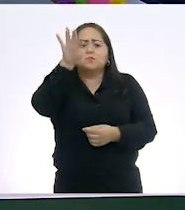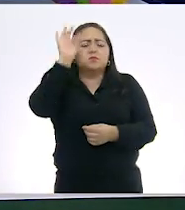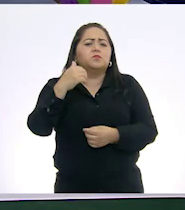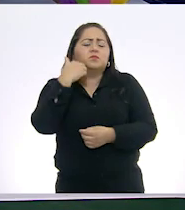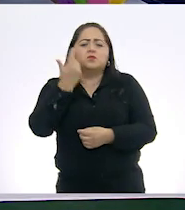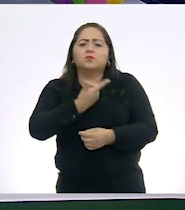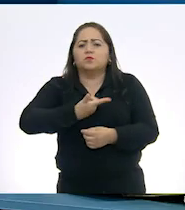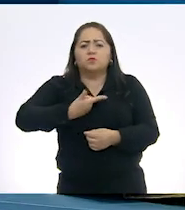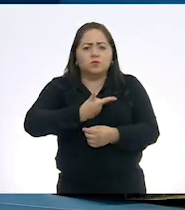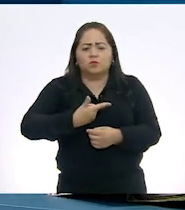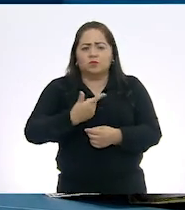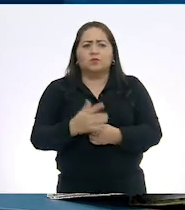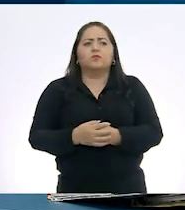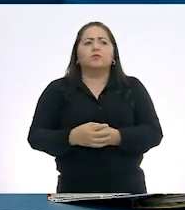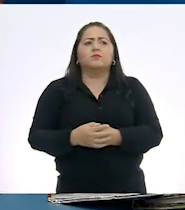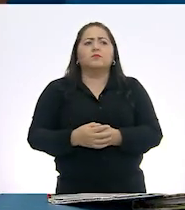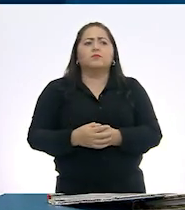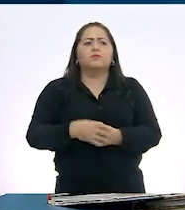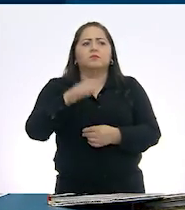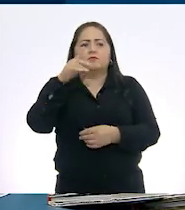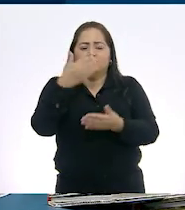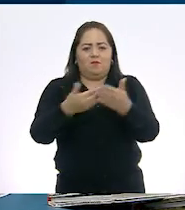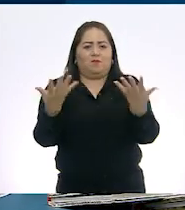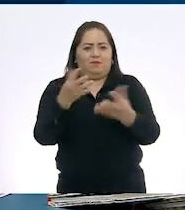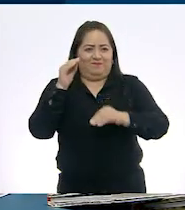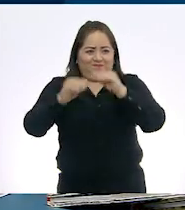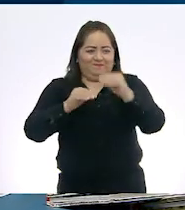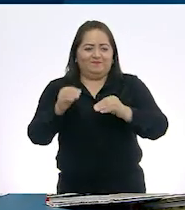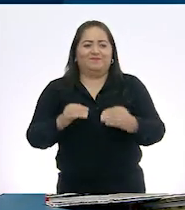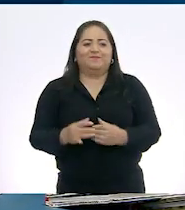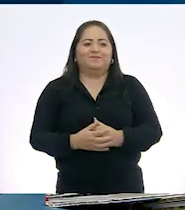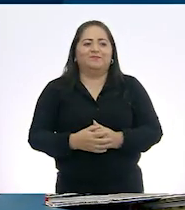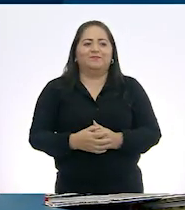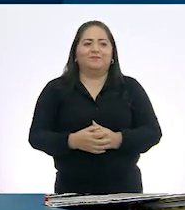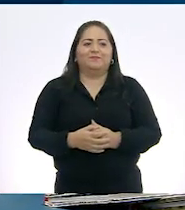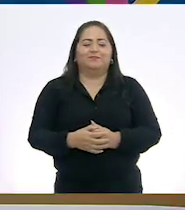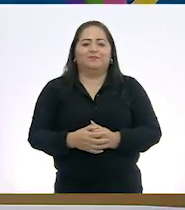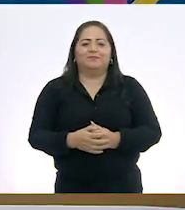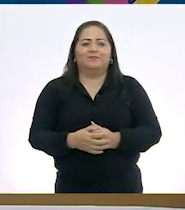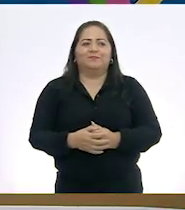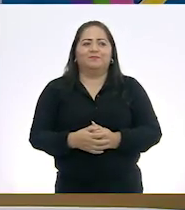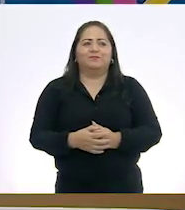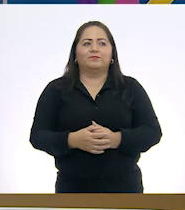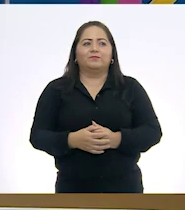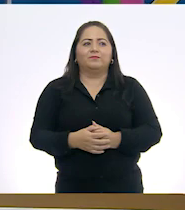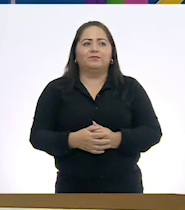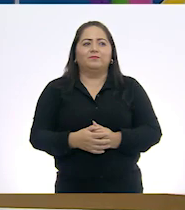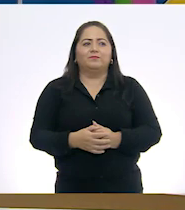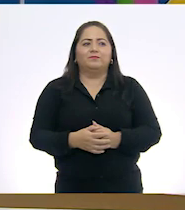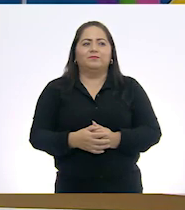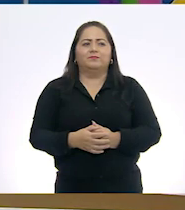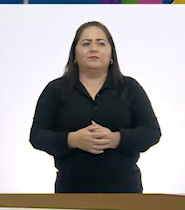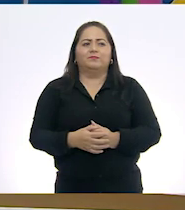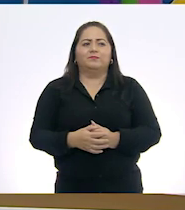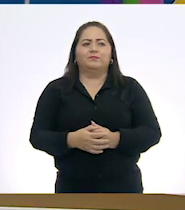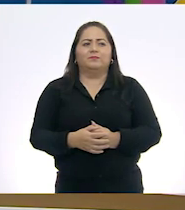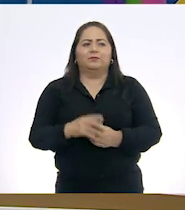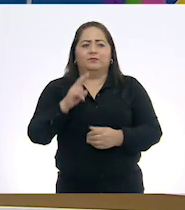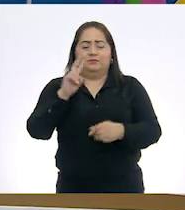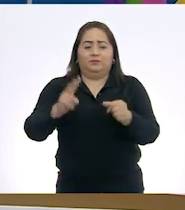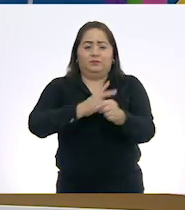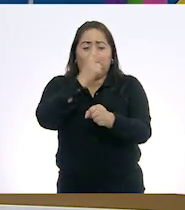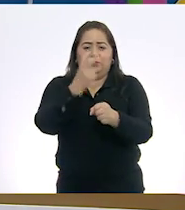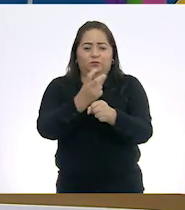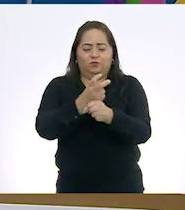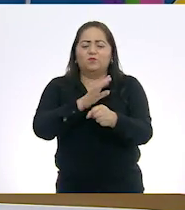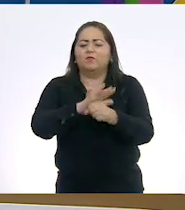quieras y vamos a echar manos a la obra. Sí, profesor. Muy bien. El segundo producto